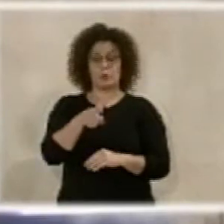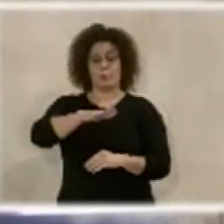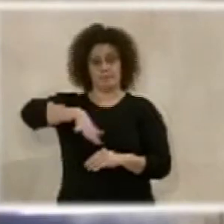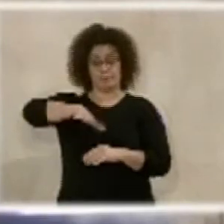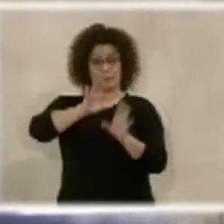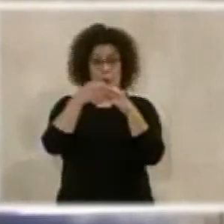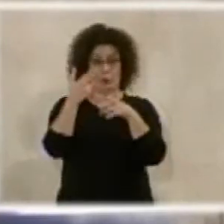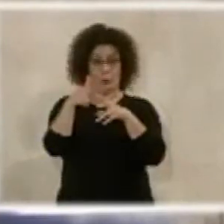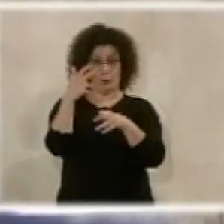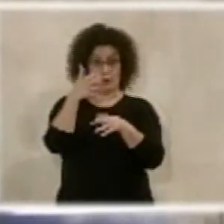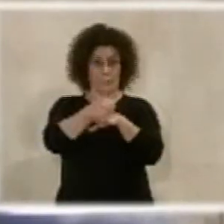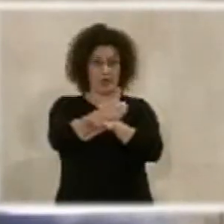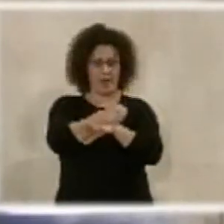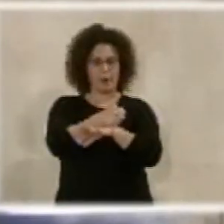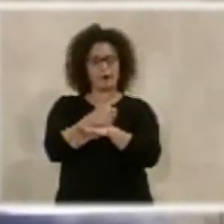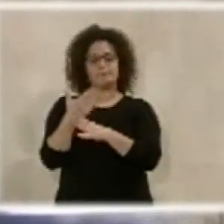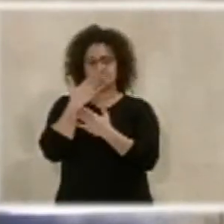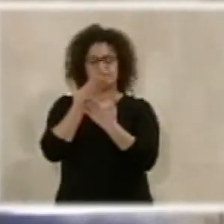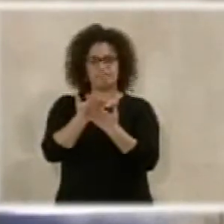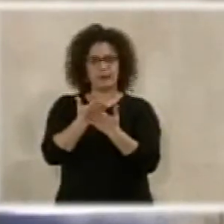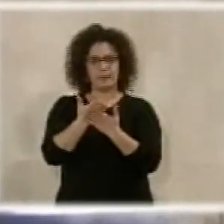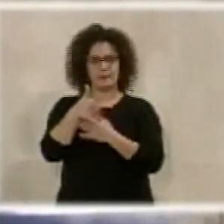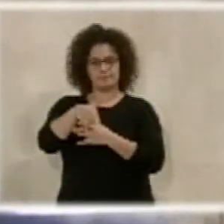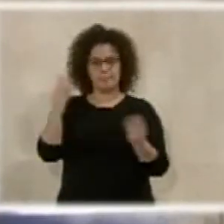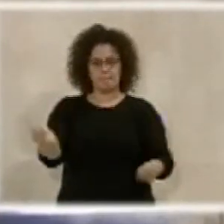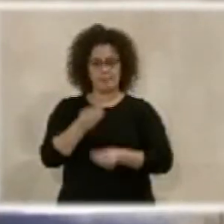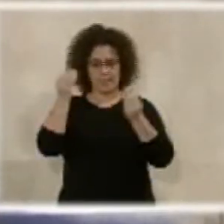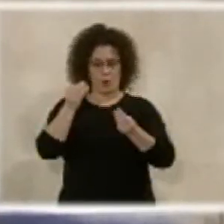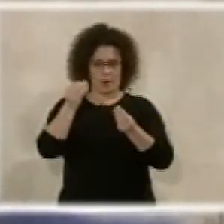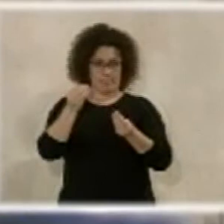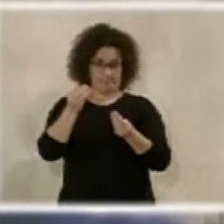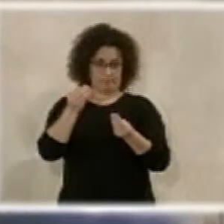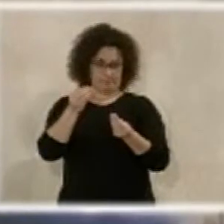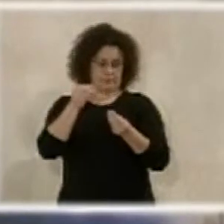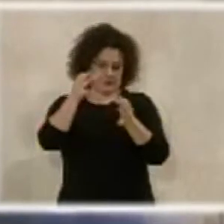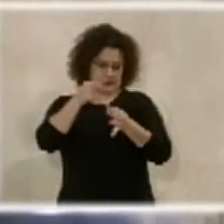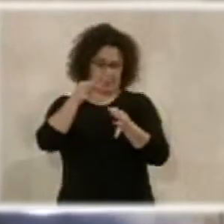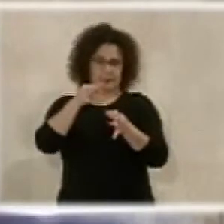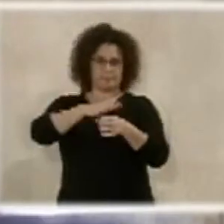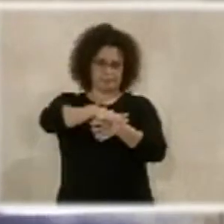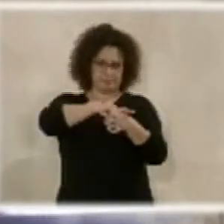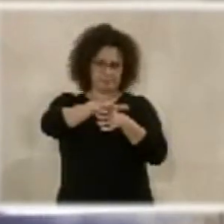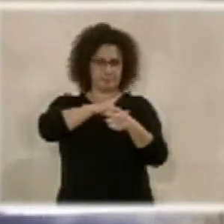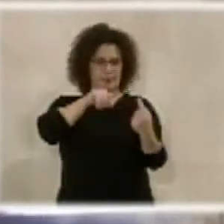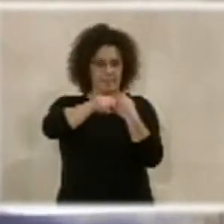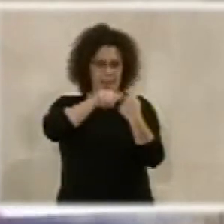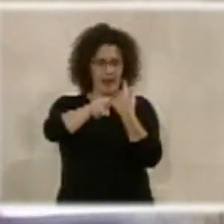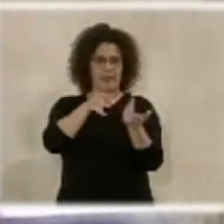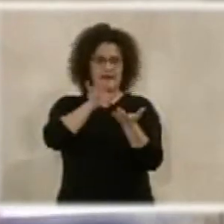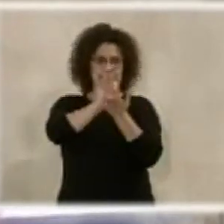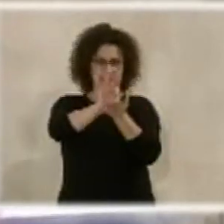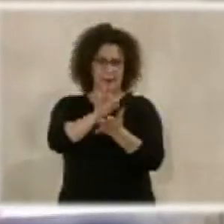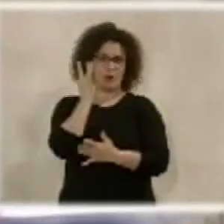ciudadanos en este caso demandan la mejora, la mejora como siempre suele suceder en los barrios, de los viales, de servicios de